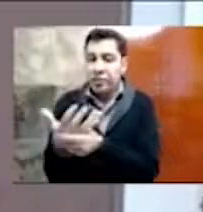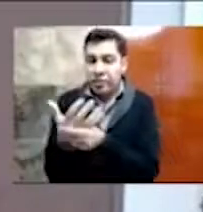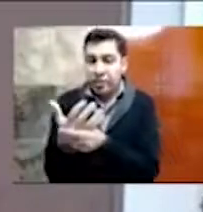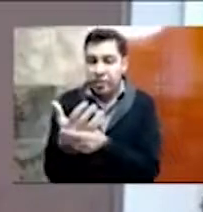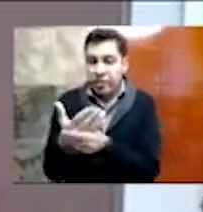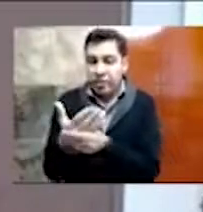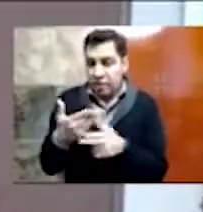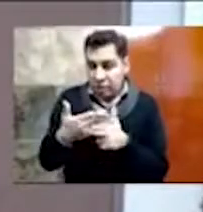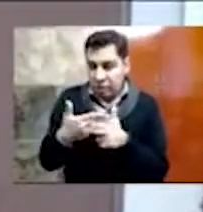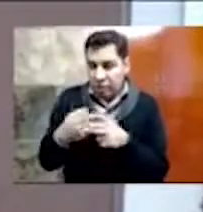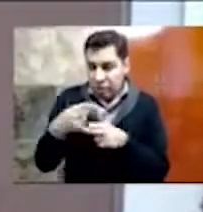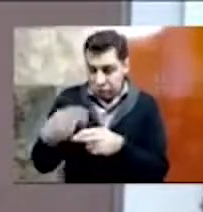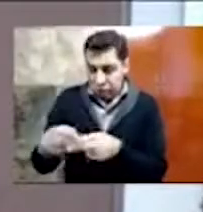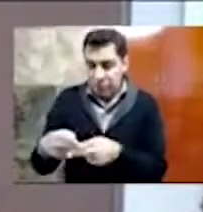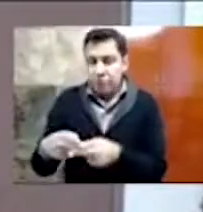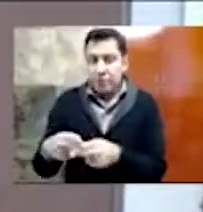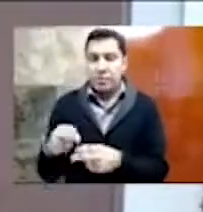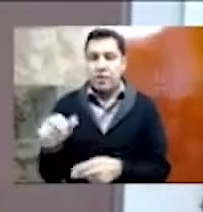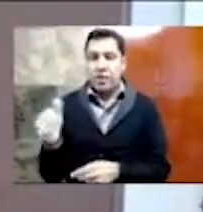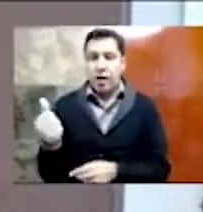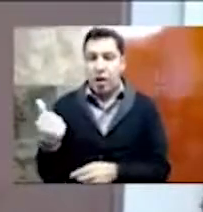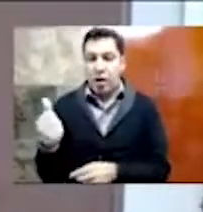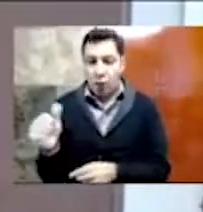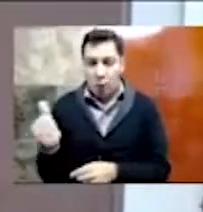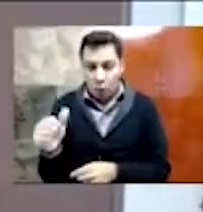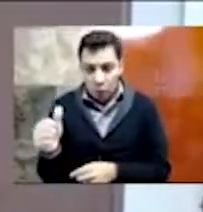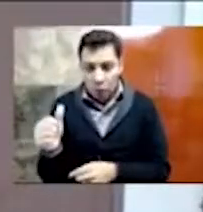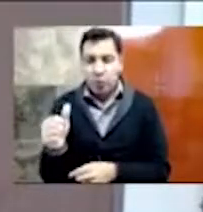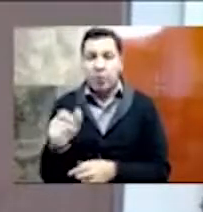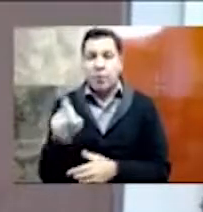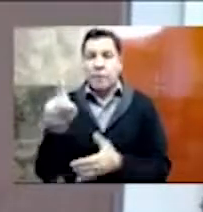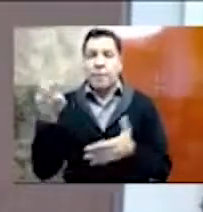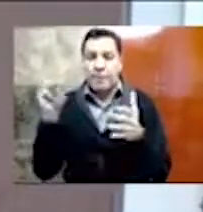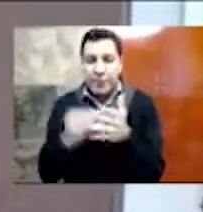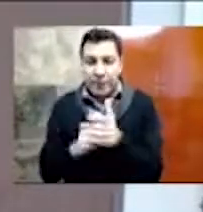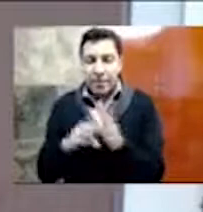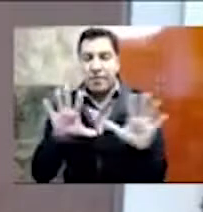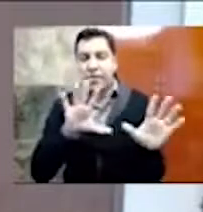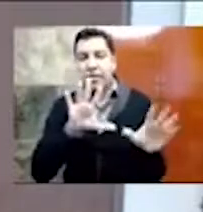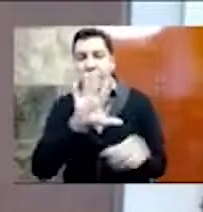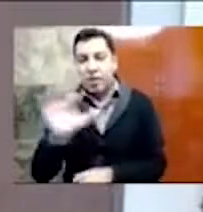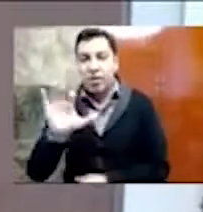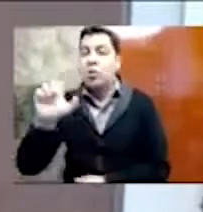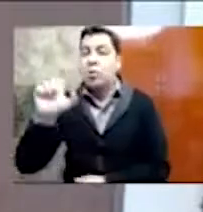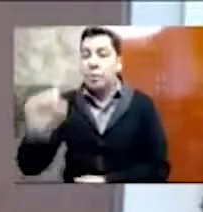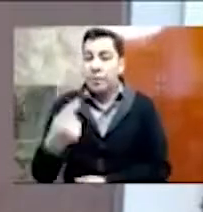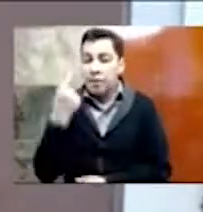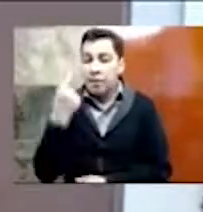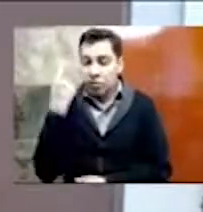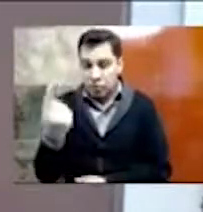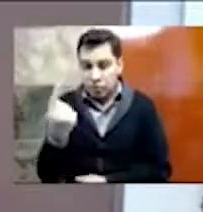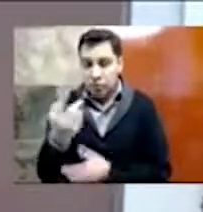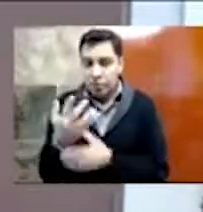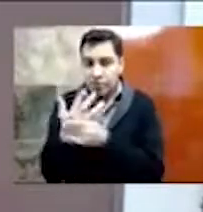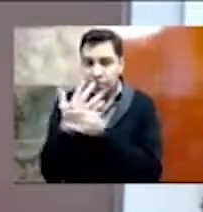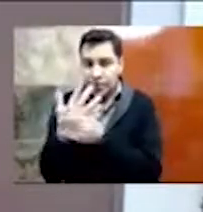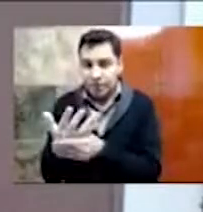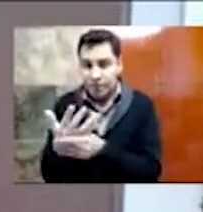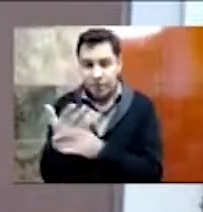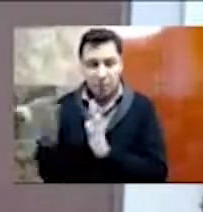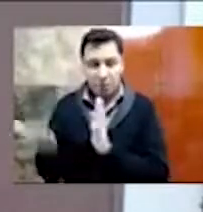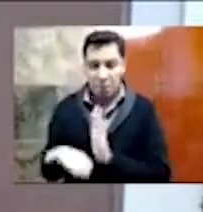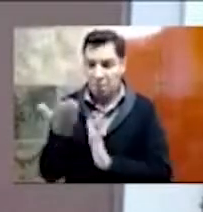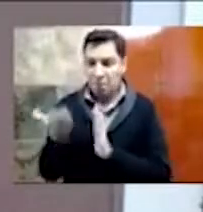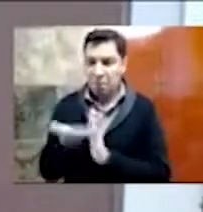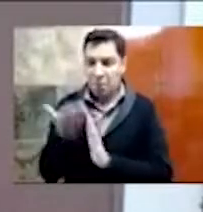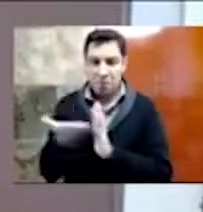de agosto de mil 1521, es que se hace una nueva arquitectura de la sangre de México. Es